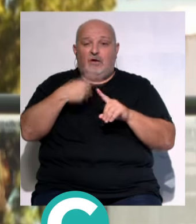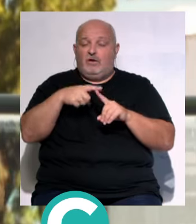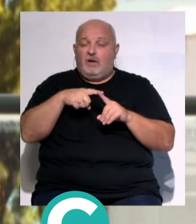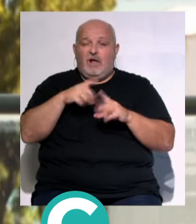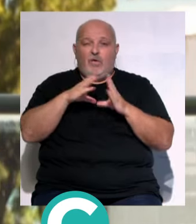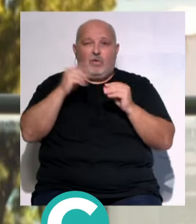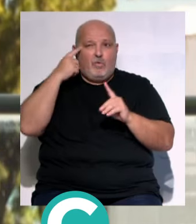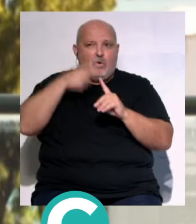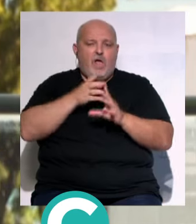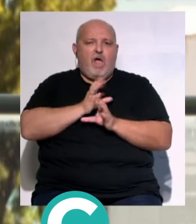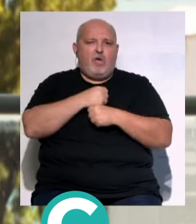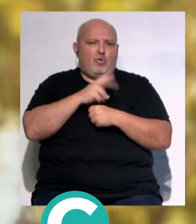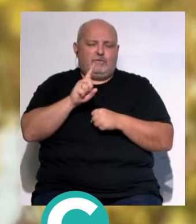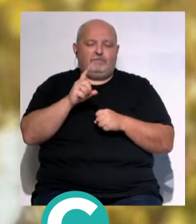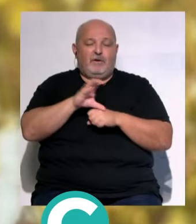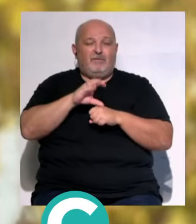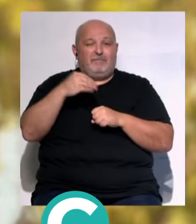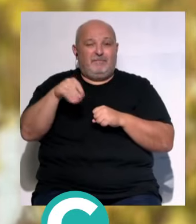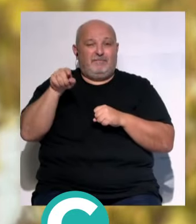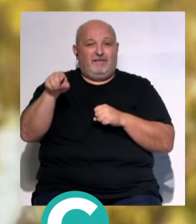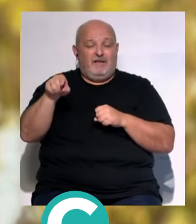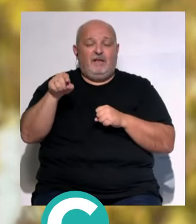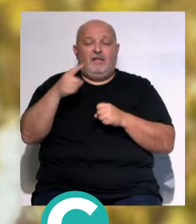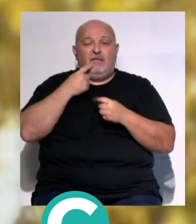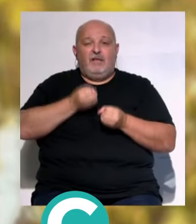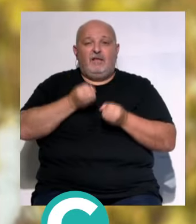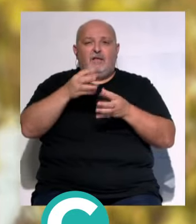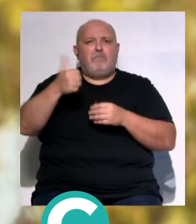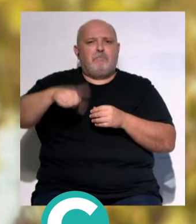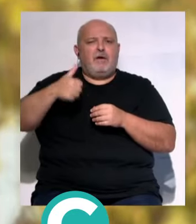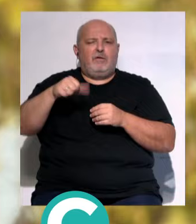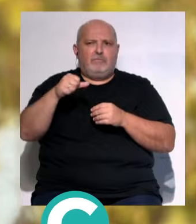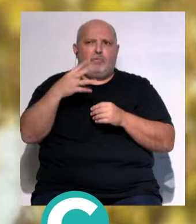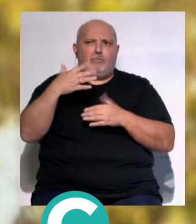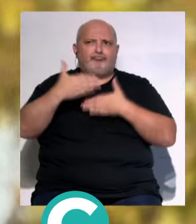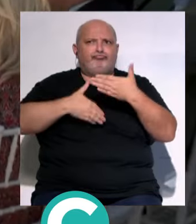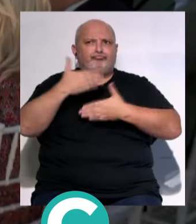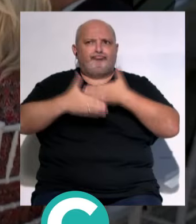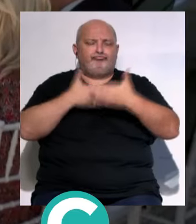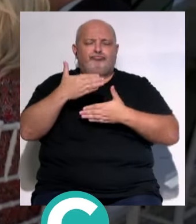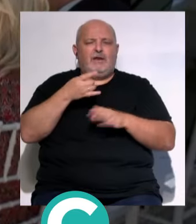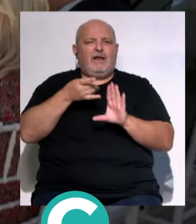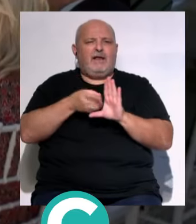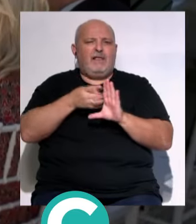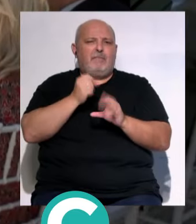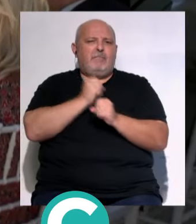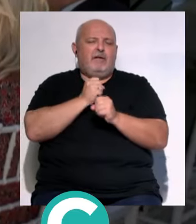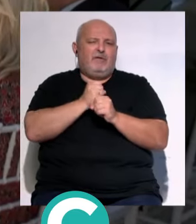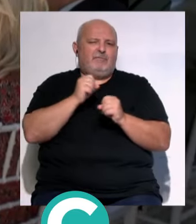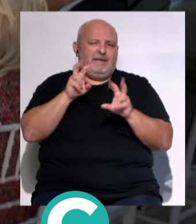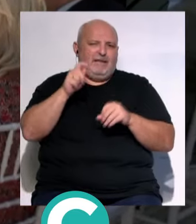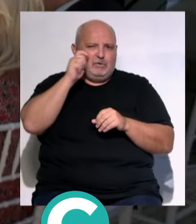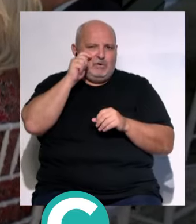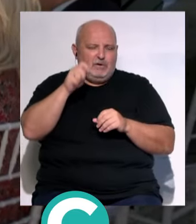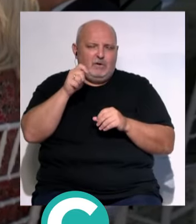...Andalucía no es un destino saturado". El consejero de la Presidencia... ...ha valorado también la buena evolución... ...en la calidad del empleo en el sector